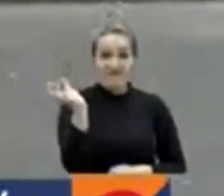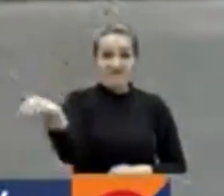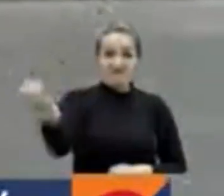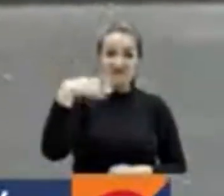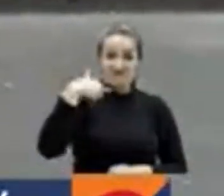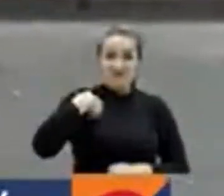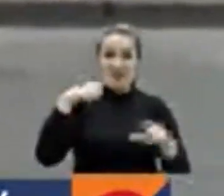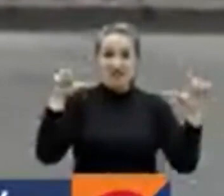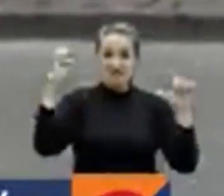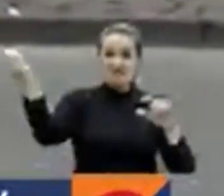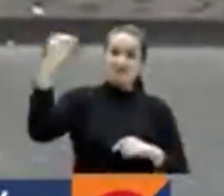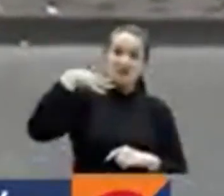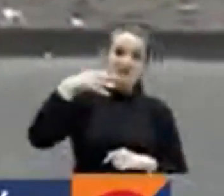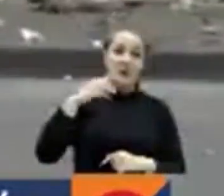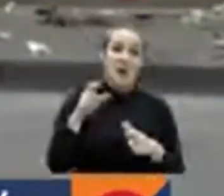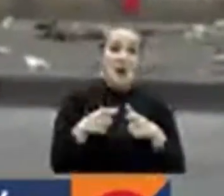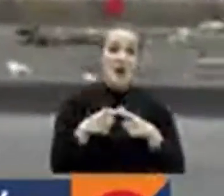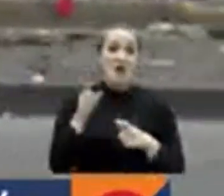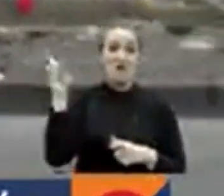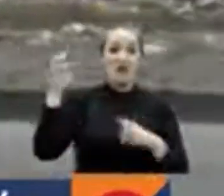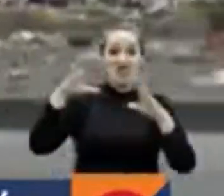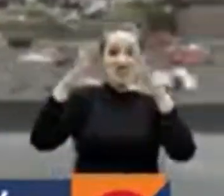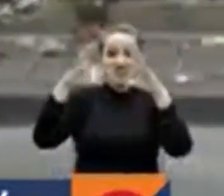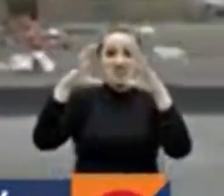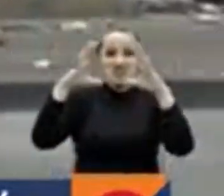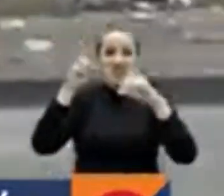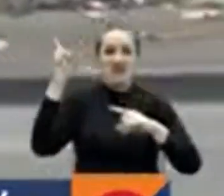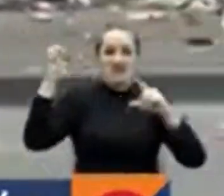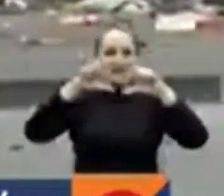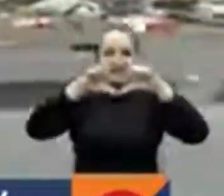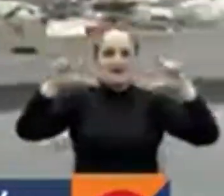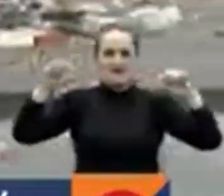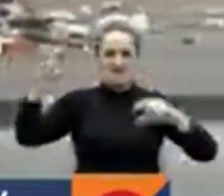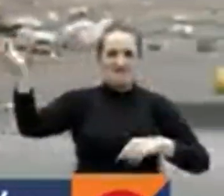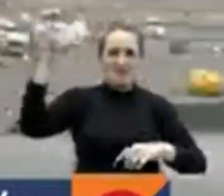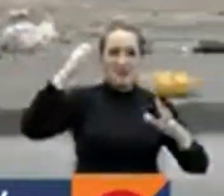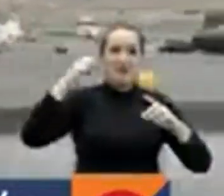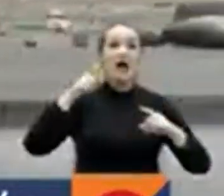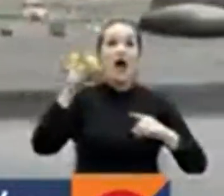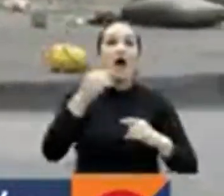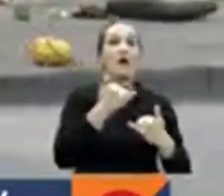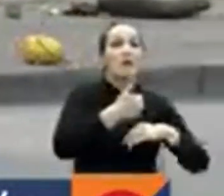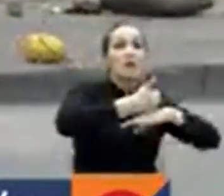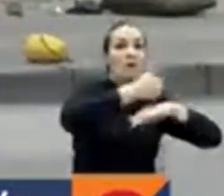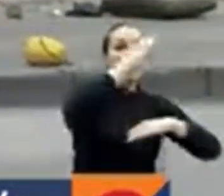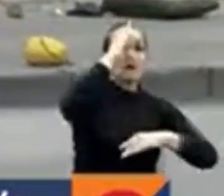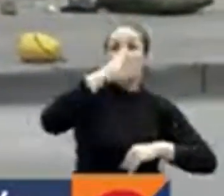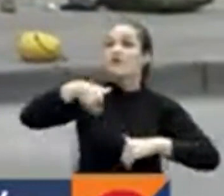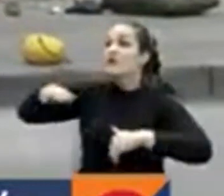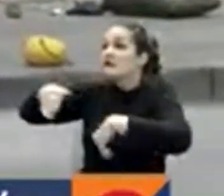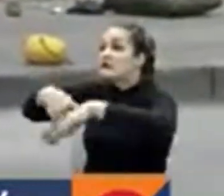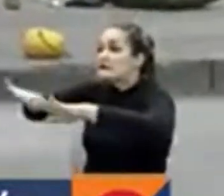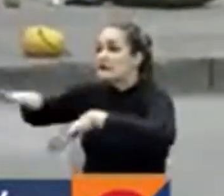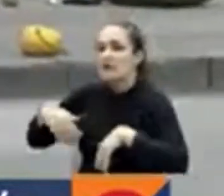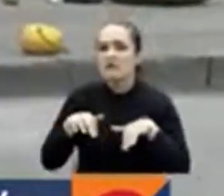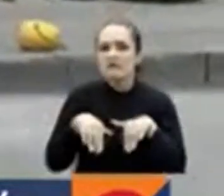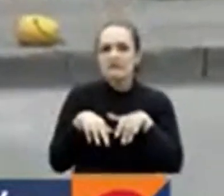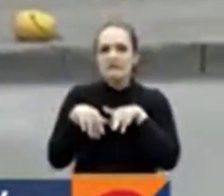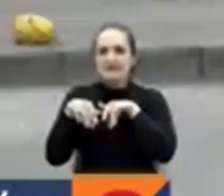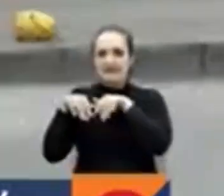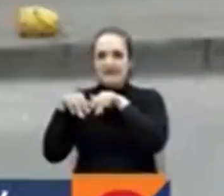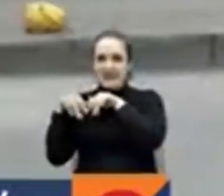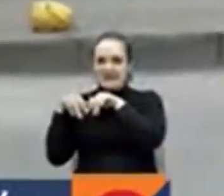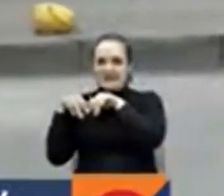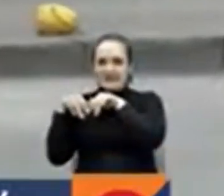comunicación esta es una de las más pequeñas allá al fondo hay otro ladrillo que están lanzando por eso las autoridades nos piden que pues nos desalojemos desalojemos de este